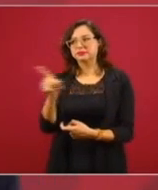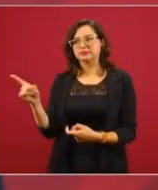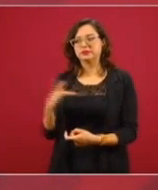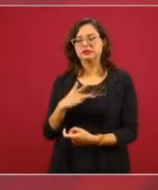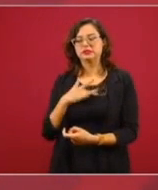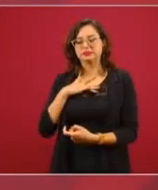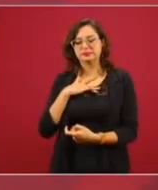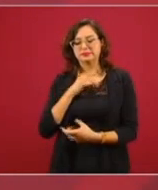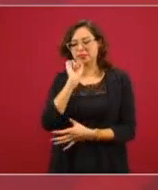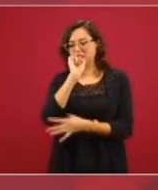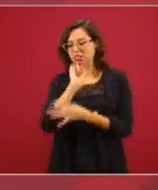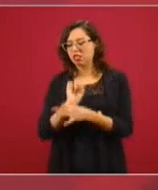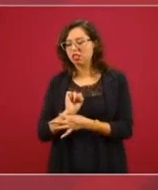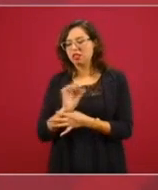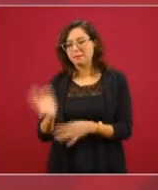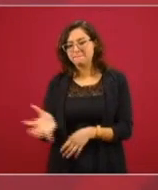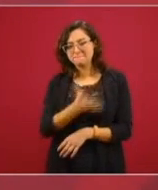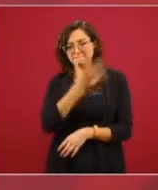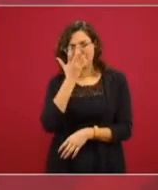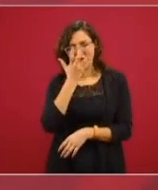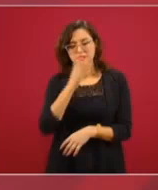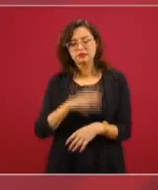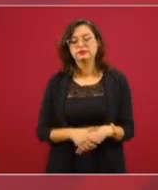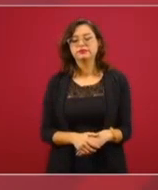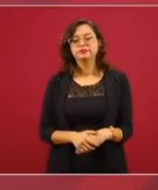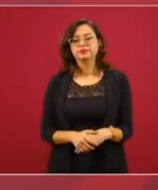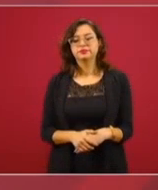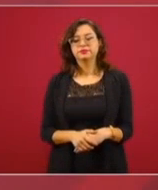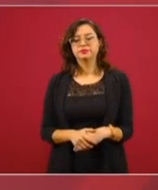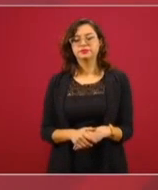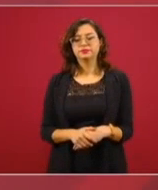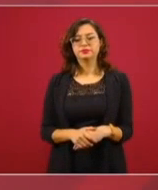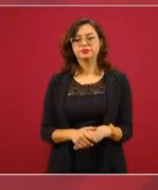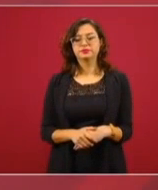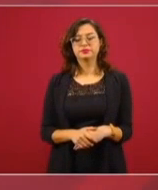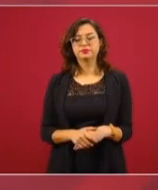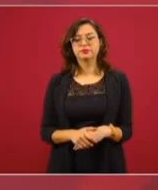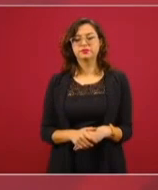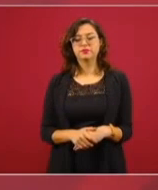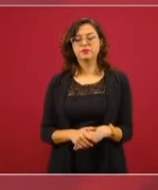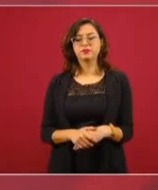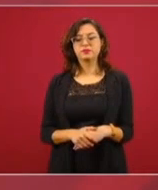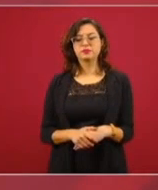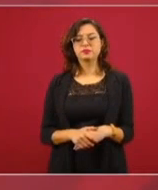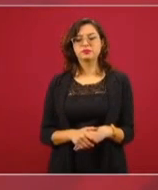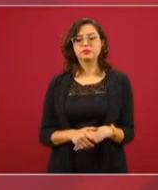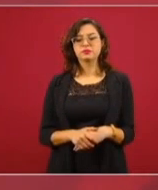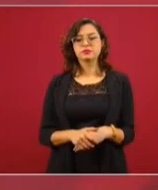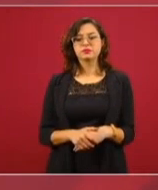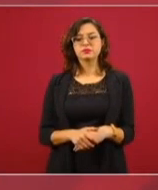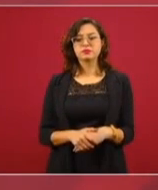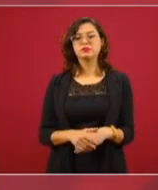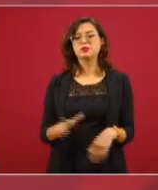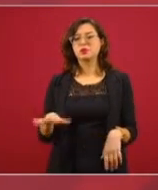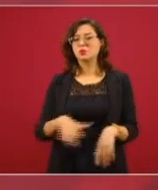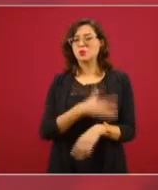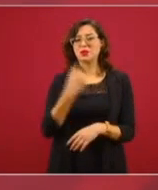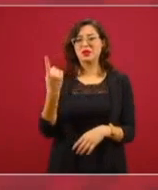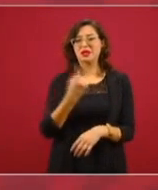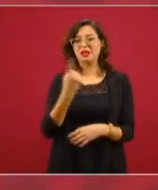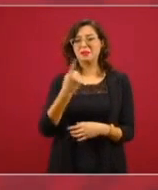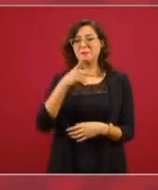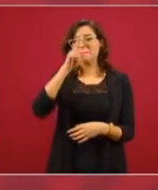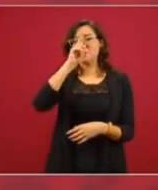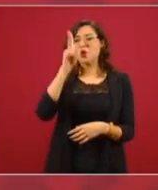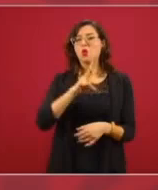porque el peor de los males es que se cometían actos de corrupción